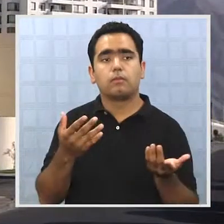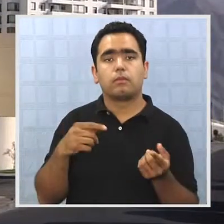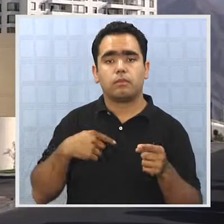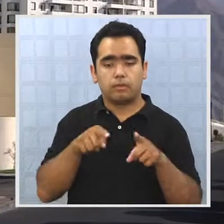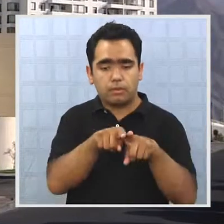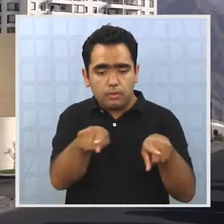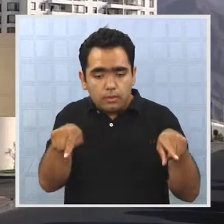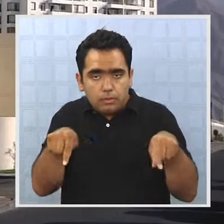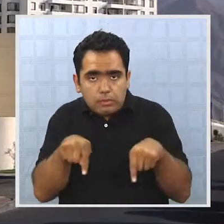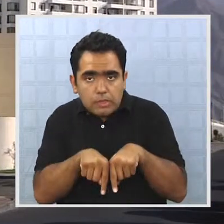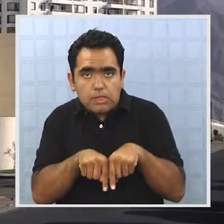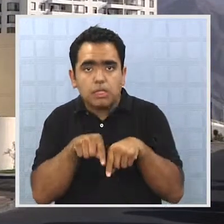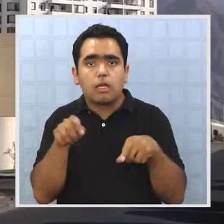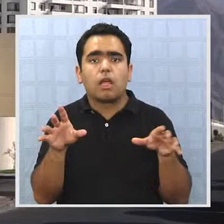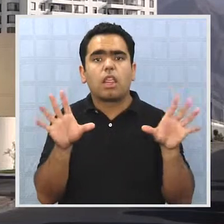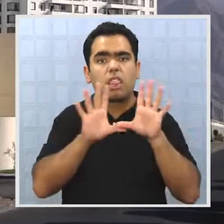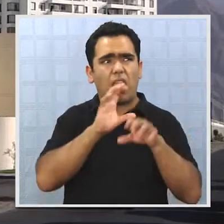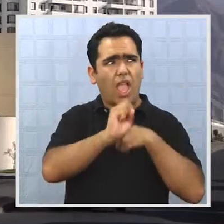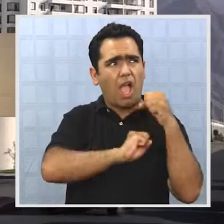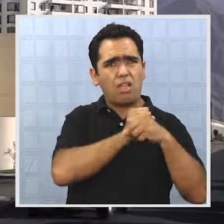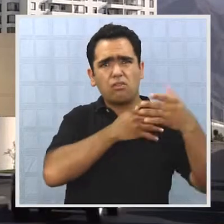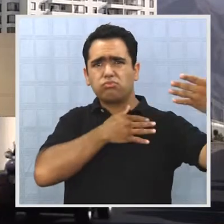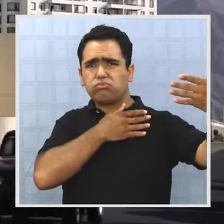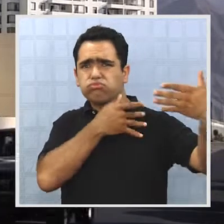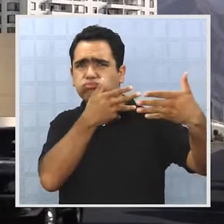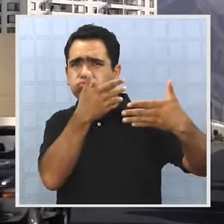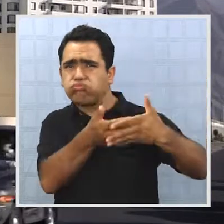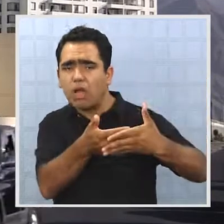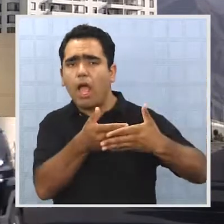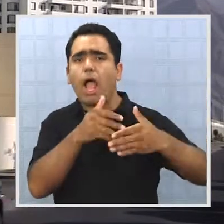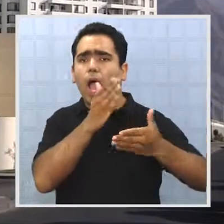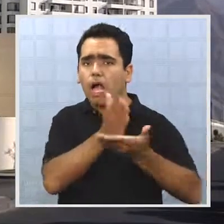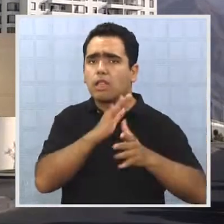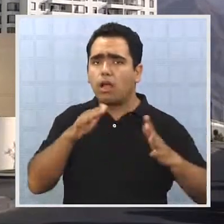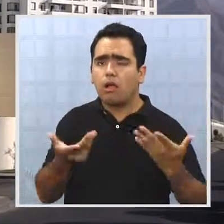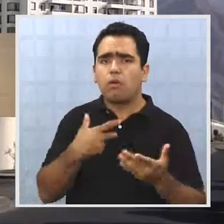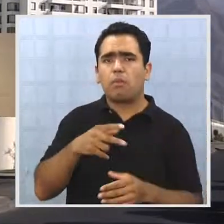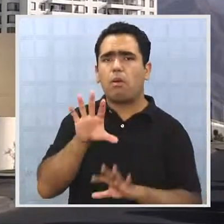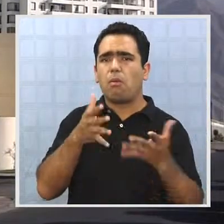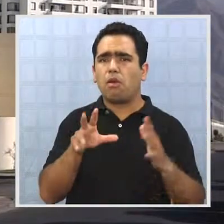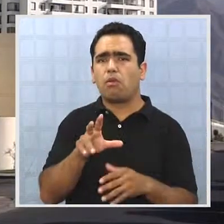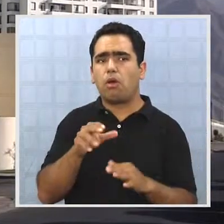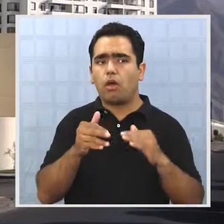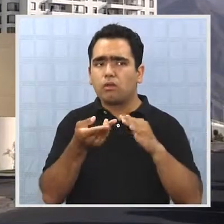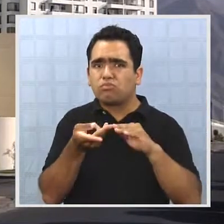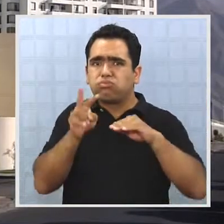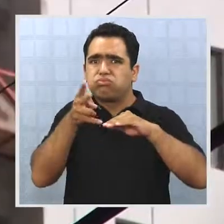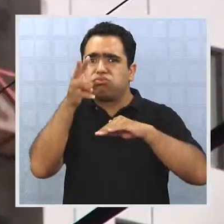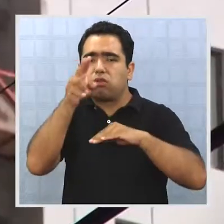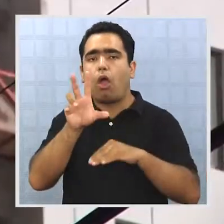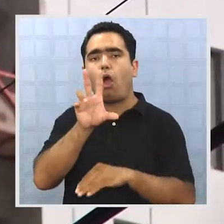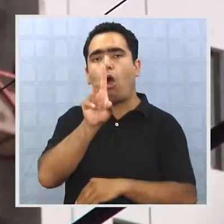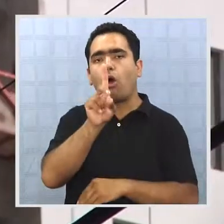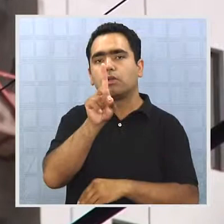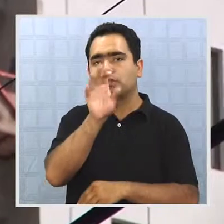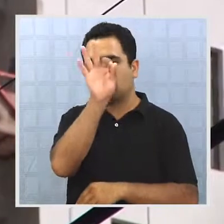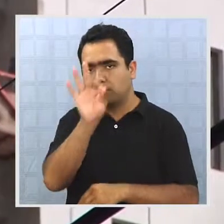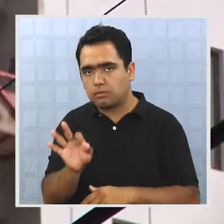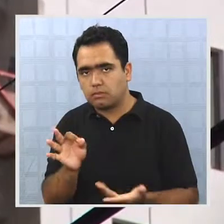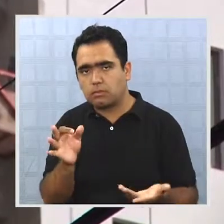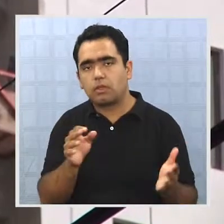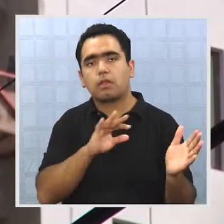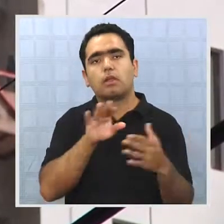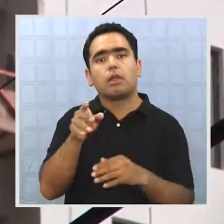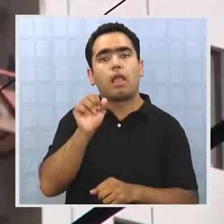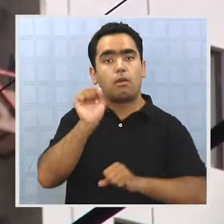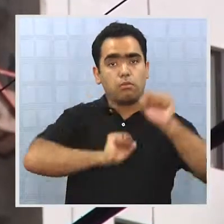UF por metro cuadrado, estos últimos 10 años, se ha incrementado en prácticamente un 80% en nuestra región. Entonces,